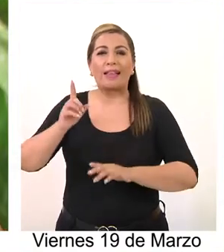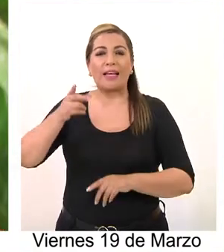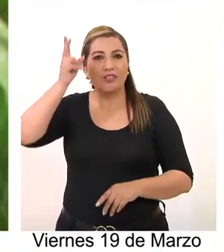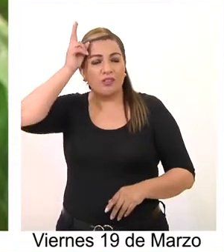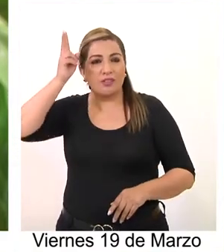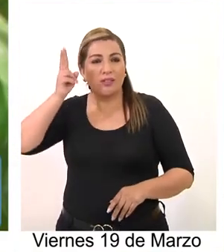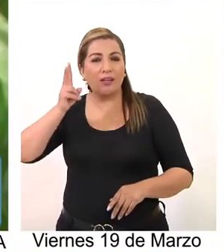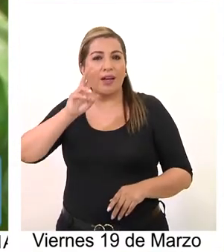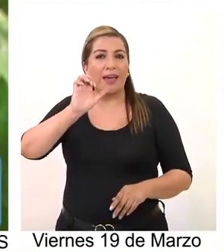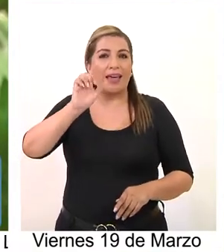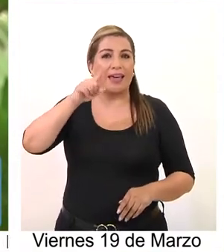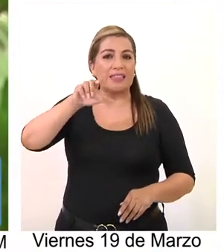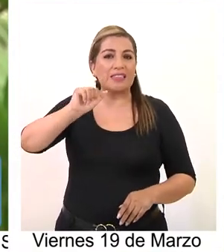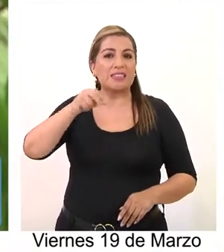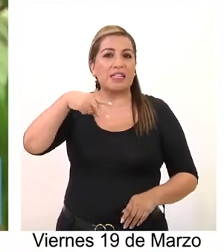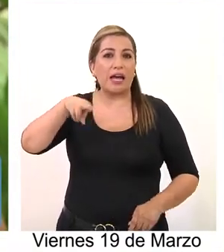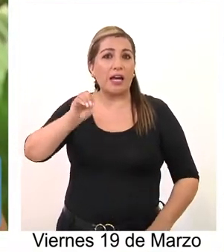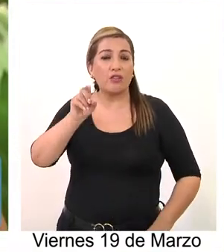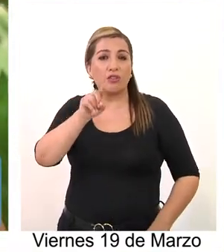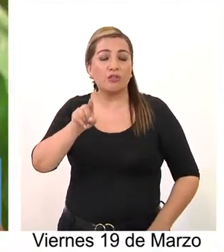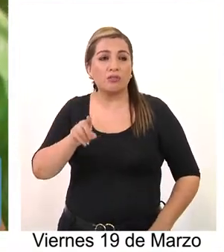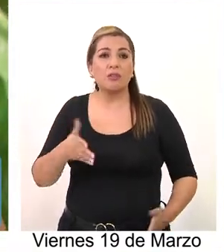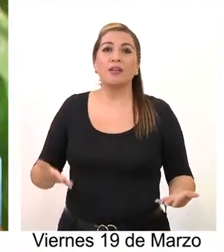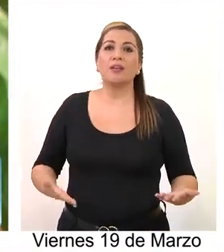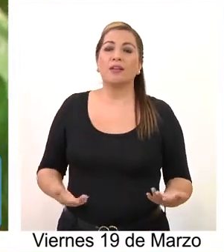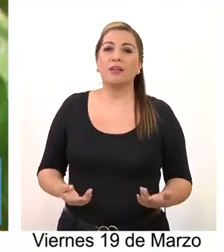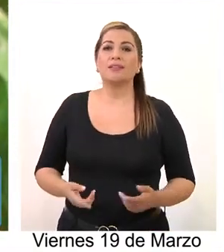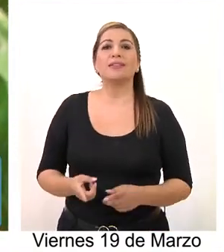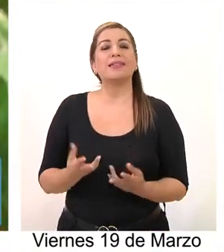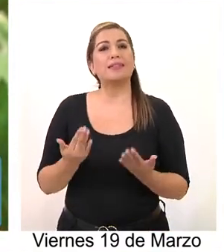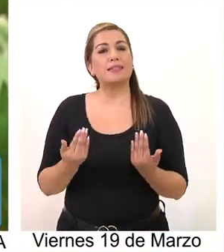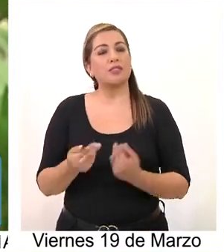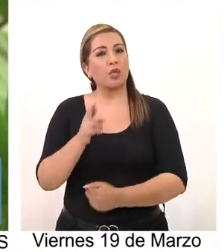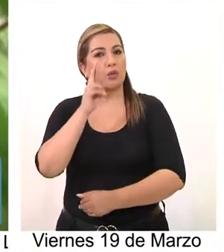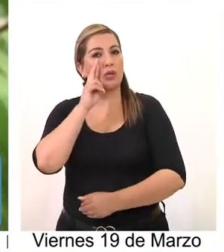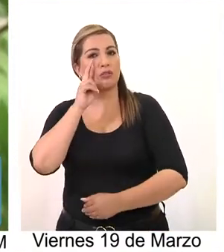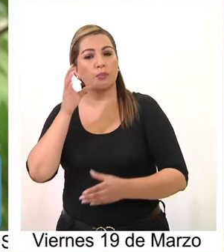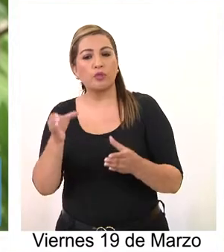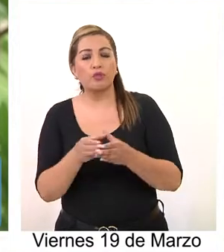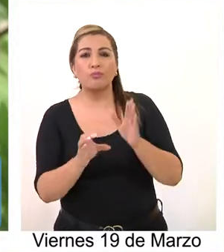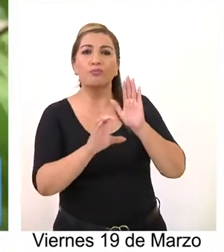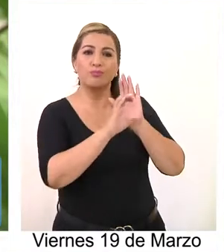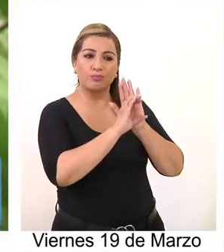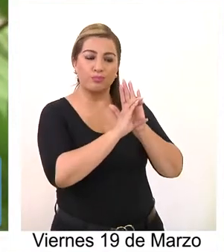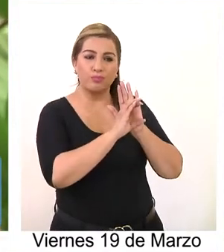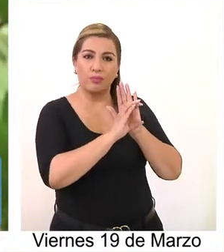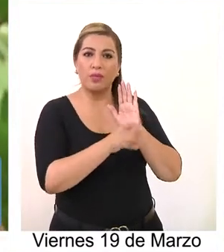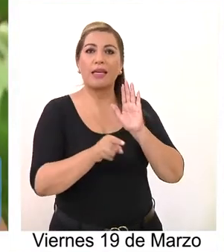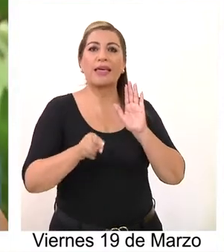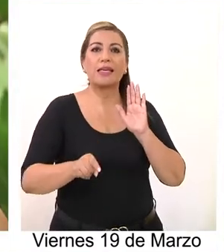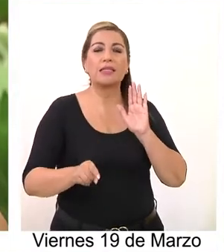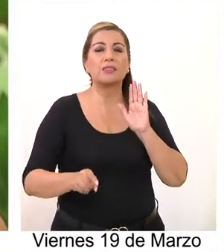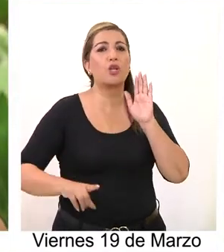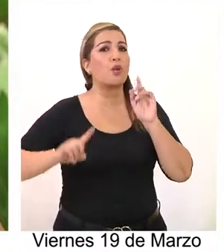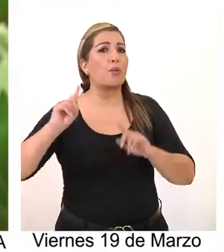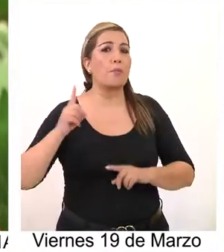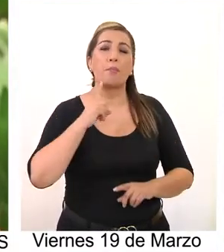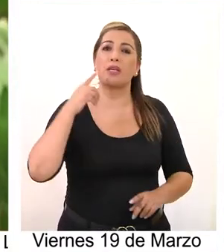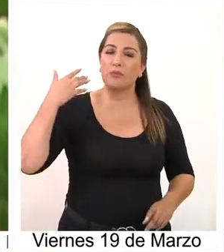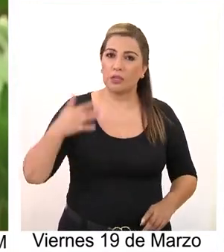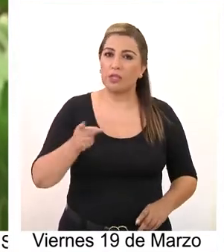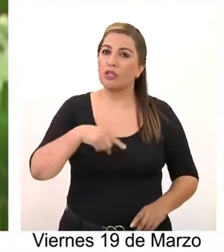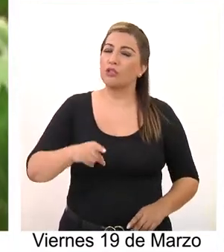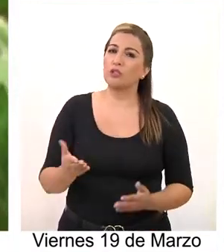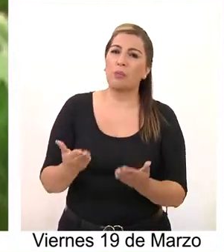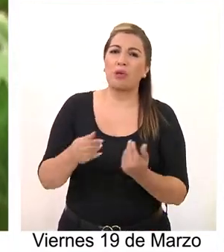hoy día en los escaños reservados estén en la misma sintonía de lograr un reconocimiento constitucional de los pueblos. O esa es como la piedra